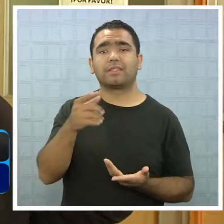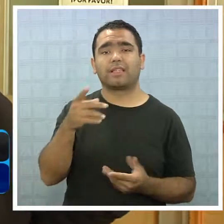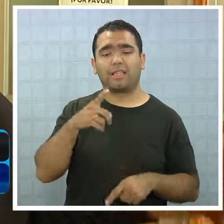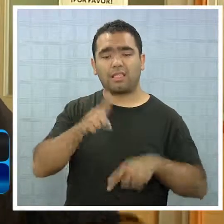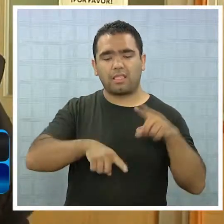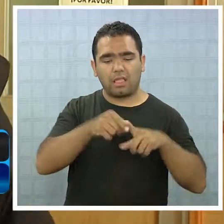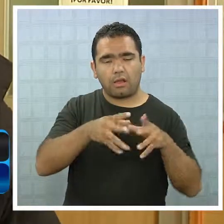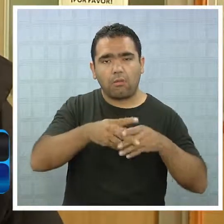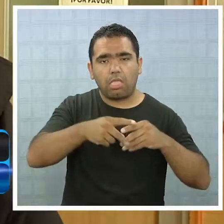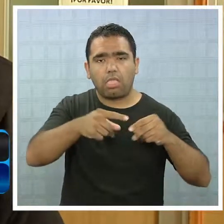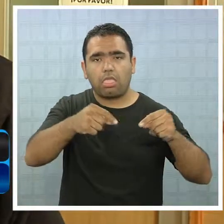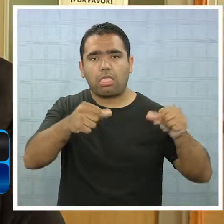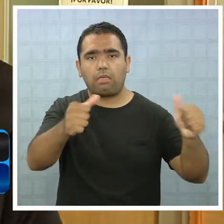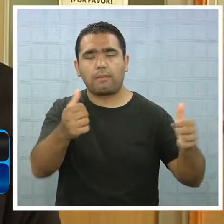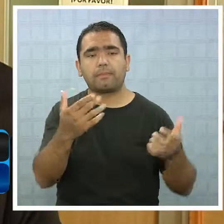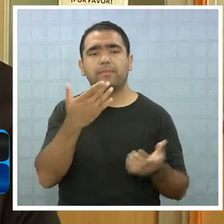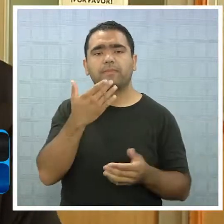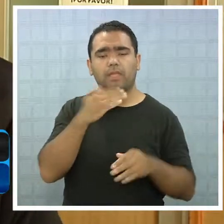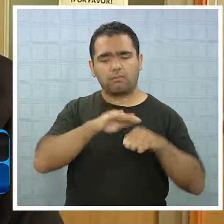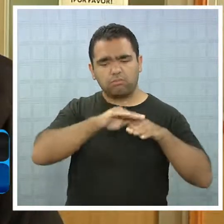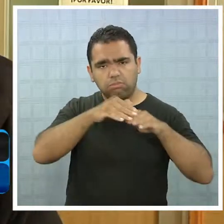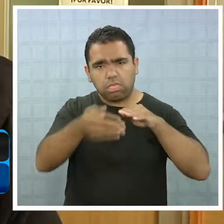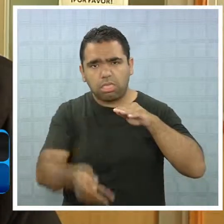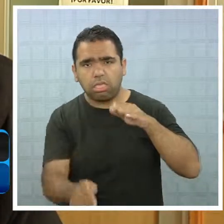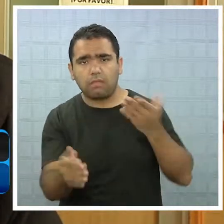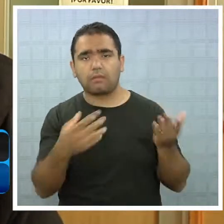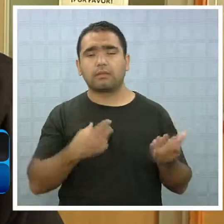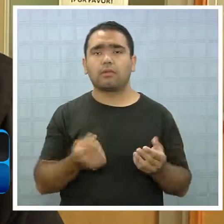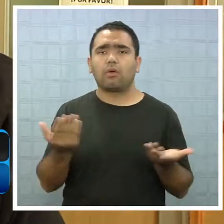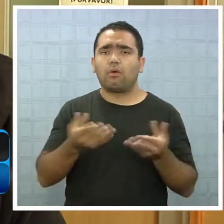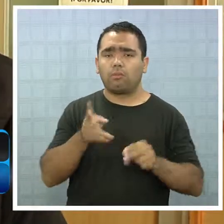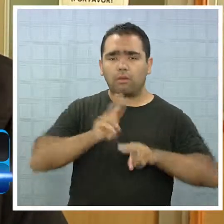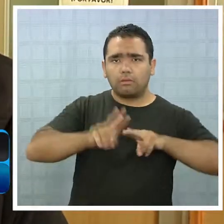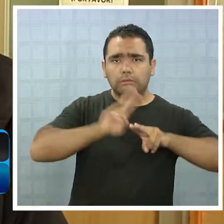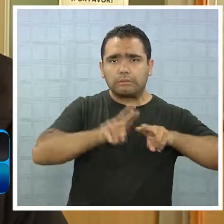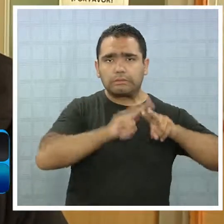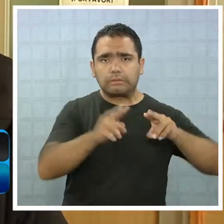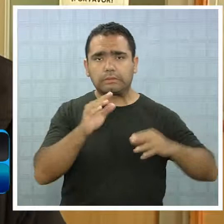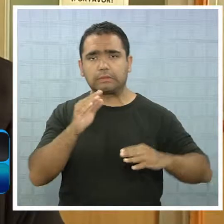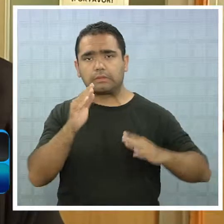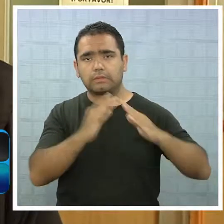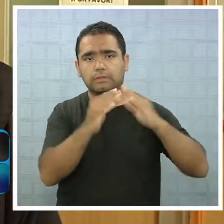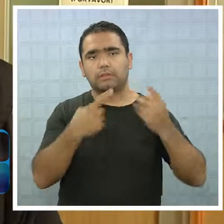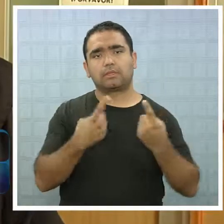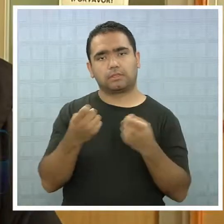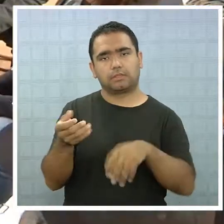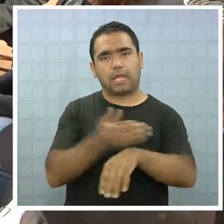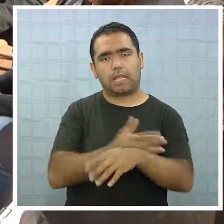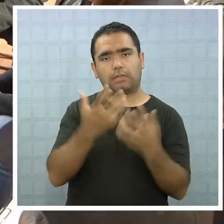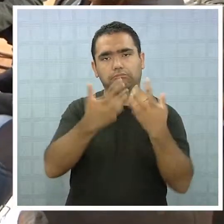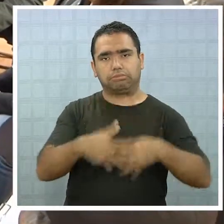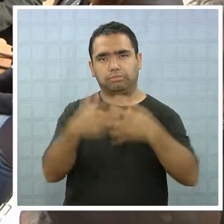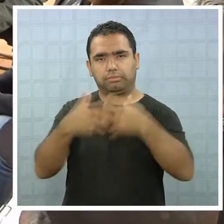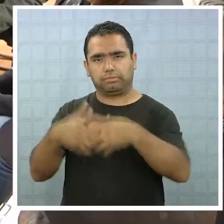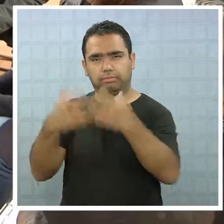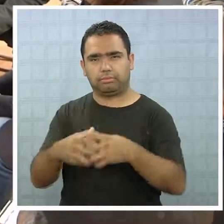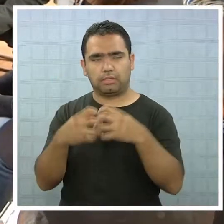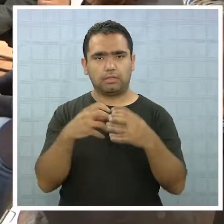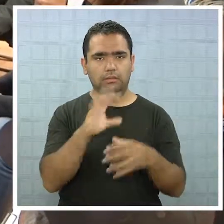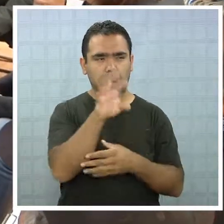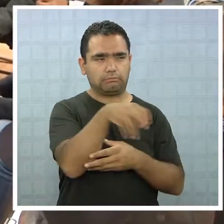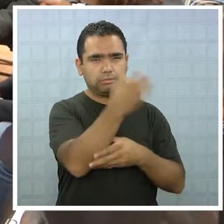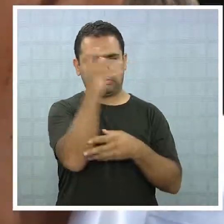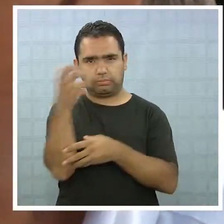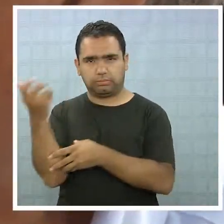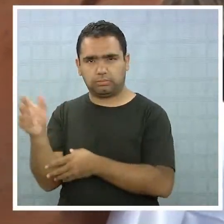laderas con una inclinación importante y para poder instalar las viviendas en el sector tenemos que meter máquinas. El municipio